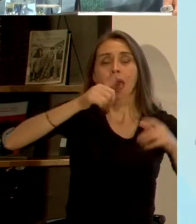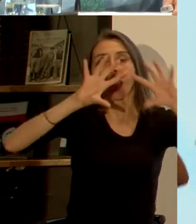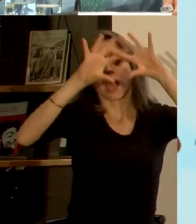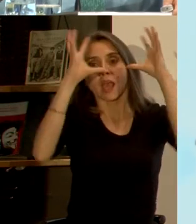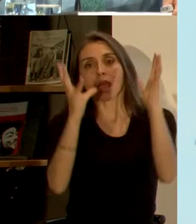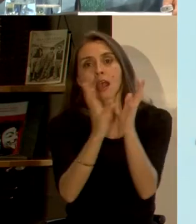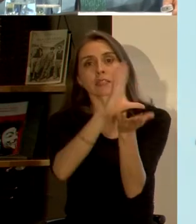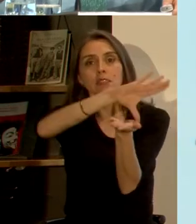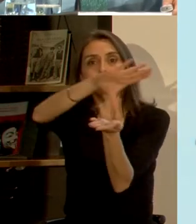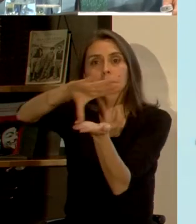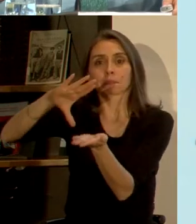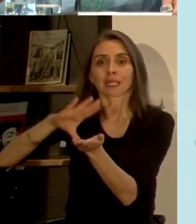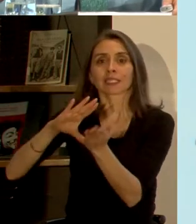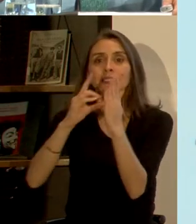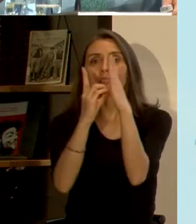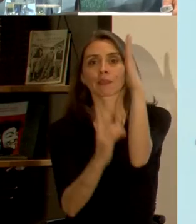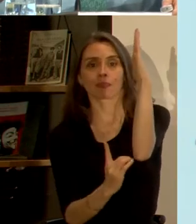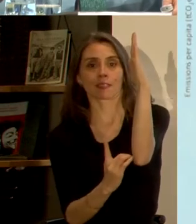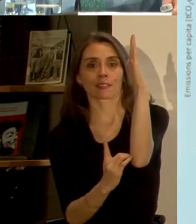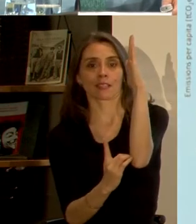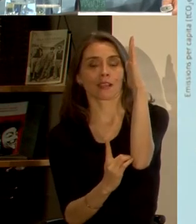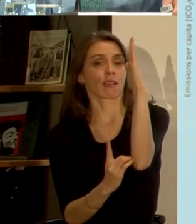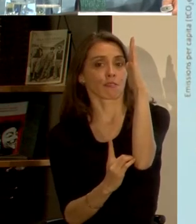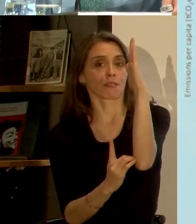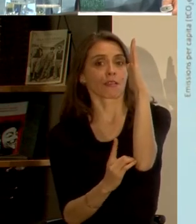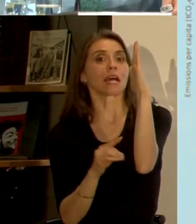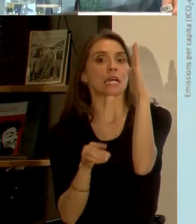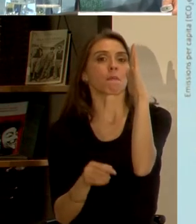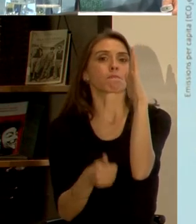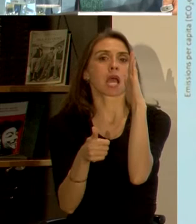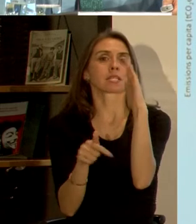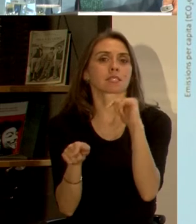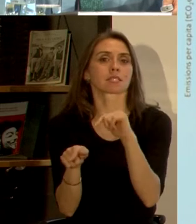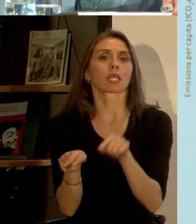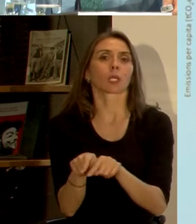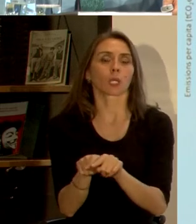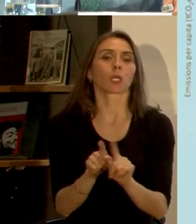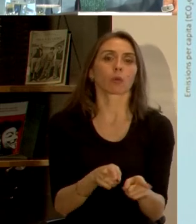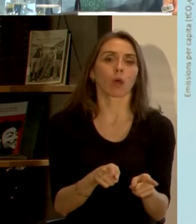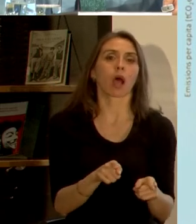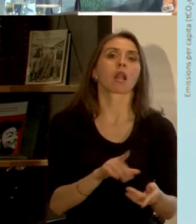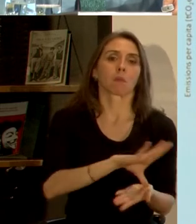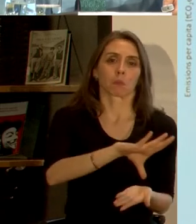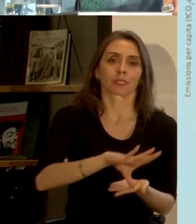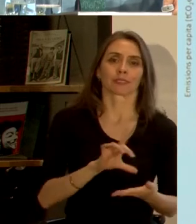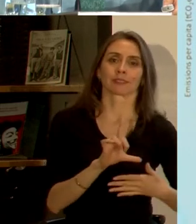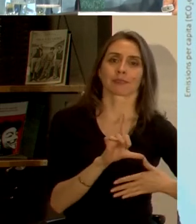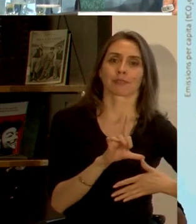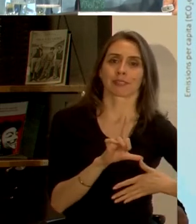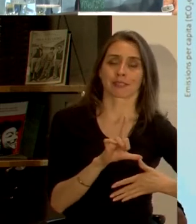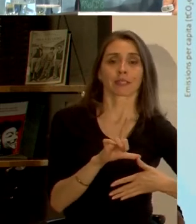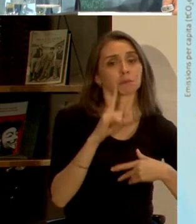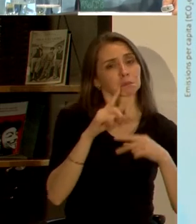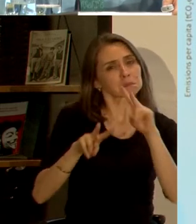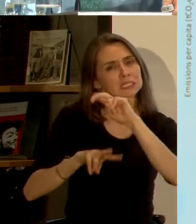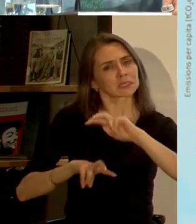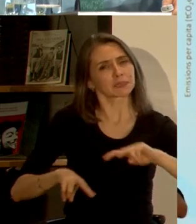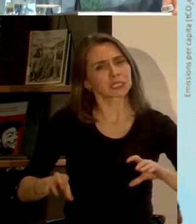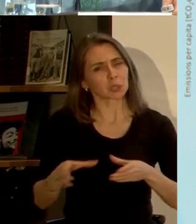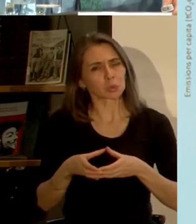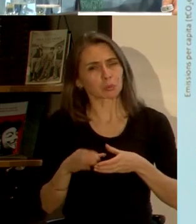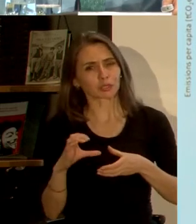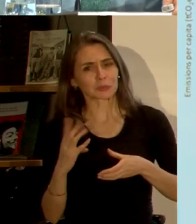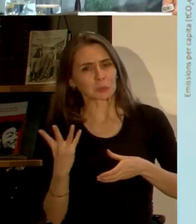menos desarrollado económicamente, particularmente también en América Latina. Hicimos una investigación donde